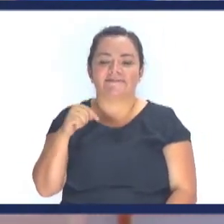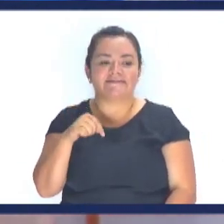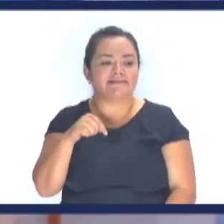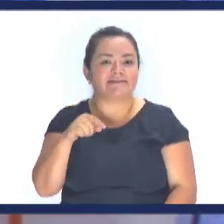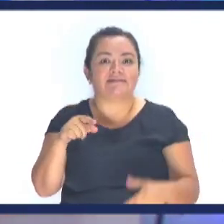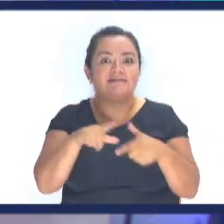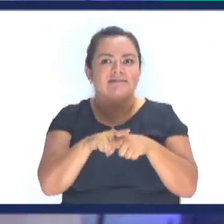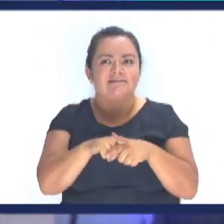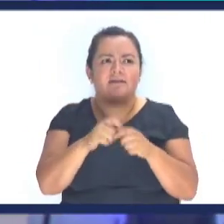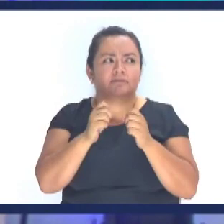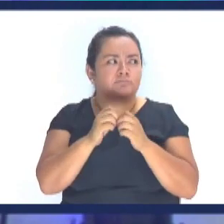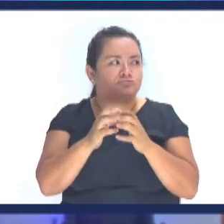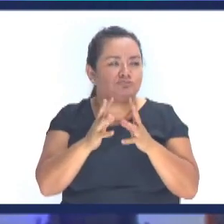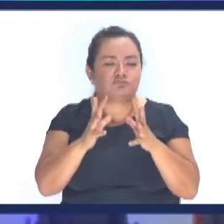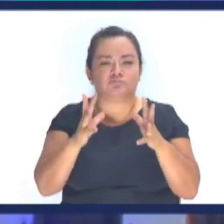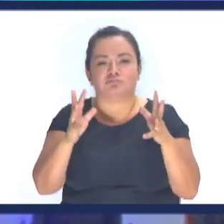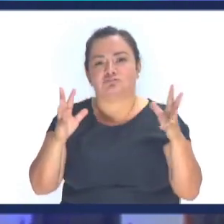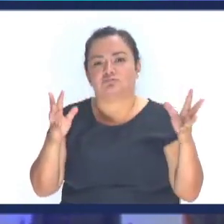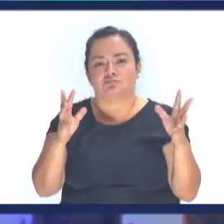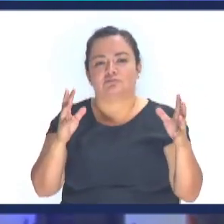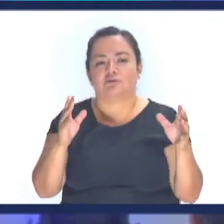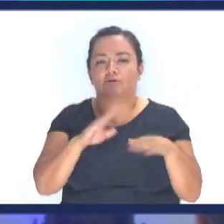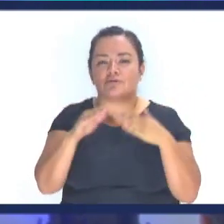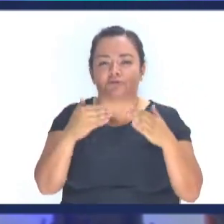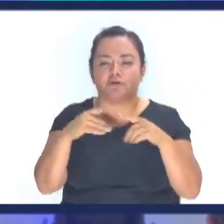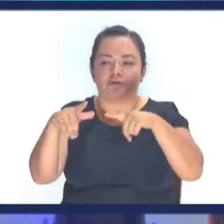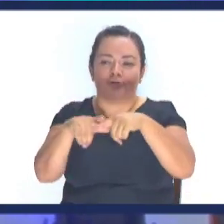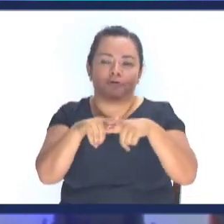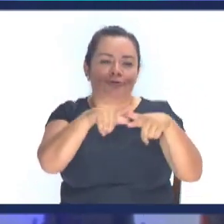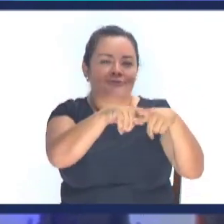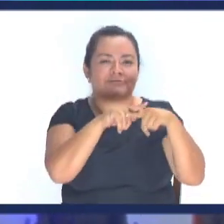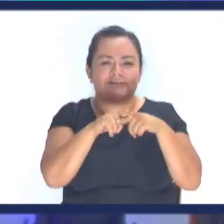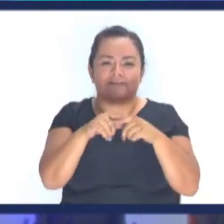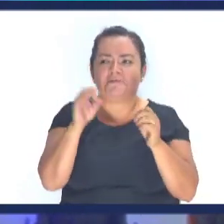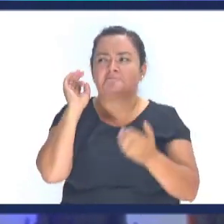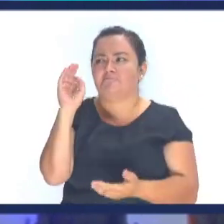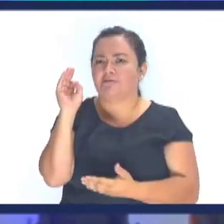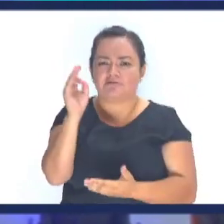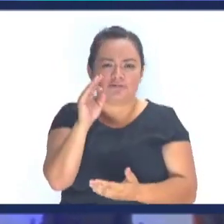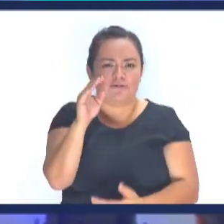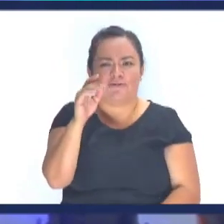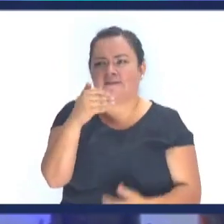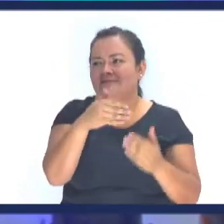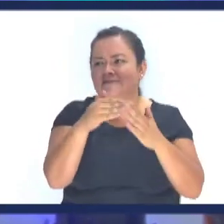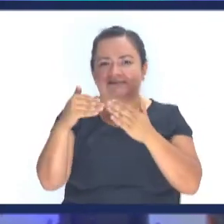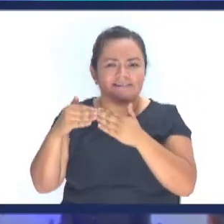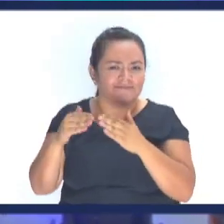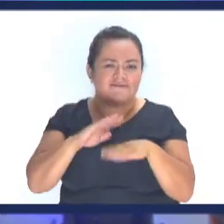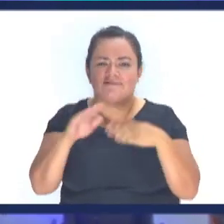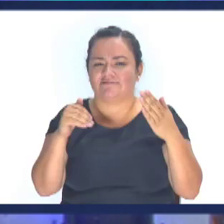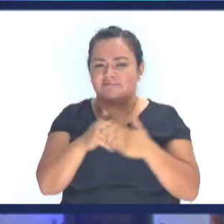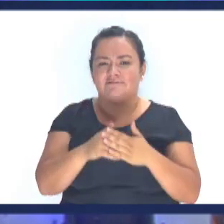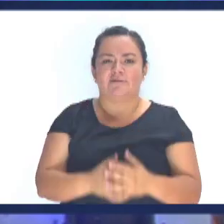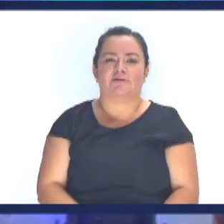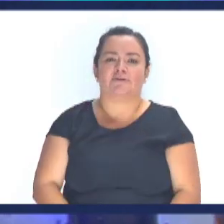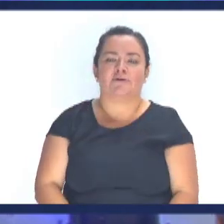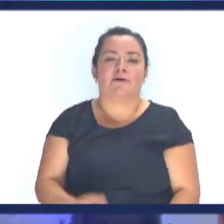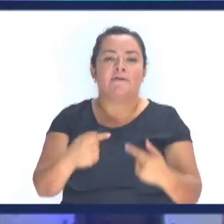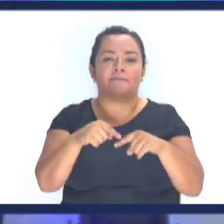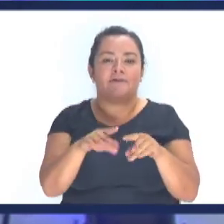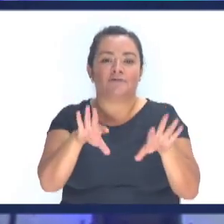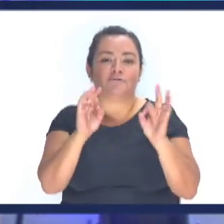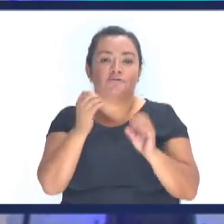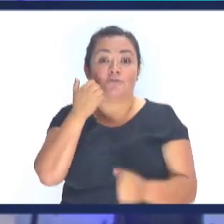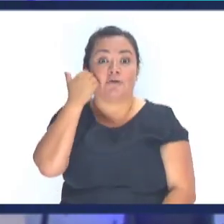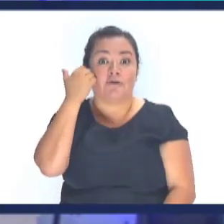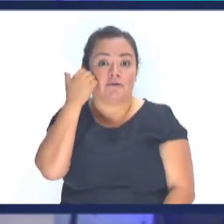Y Creció Y tenemos pastores De toda edad De todo tipo Todo tipo de intelecto De todo tipo tenemos Pero hay